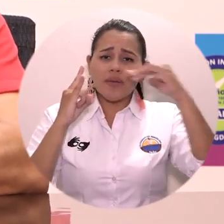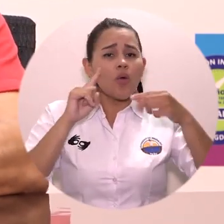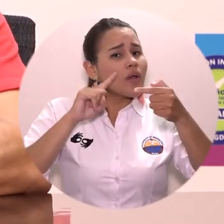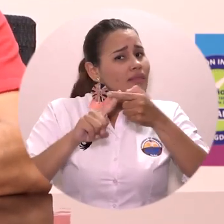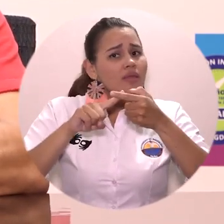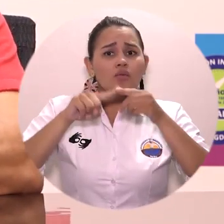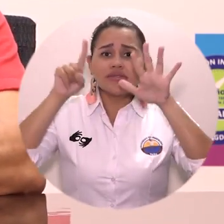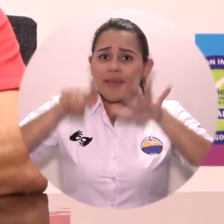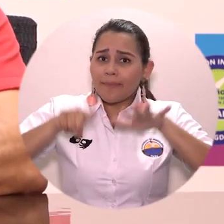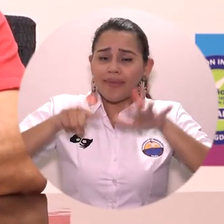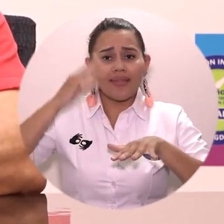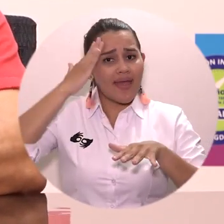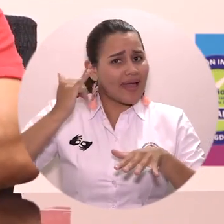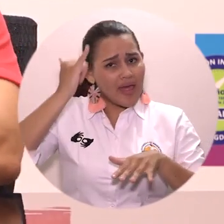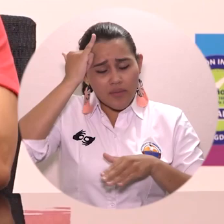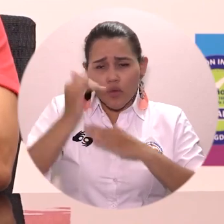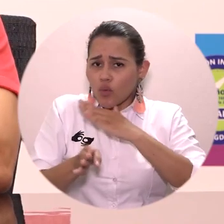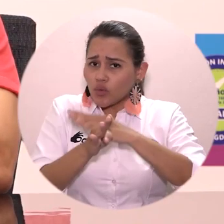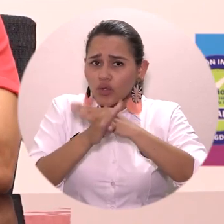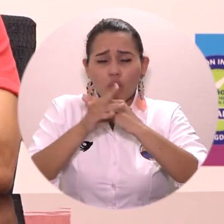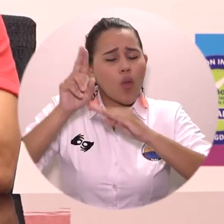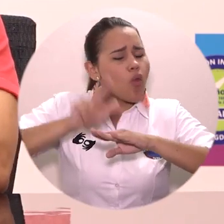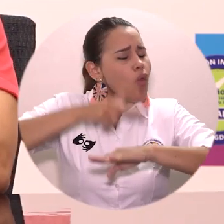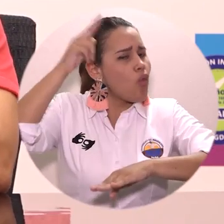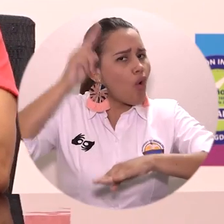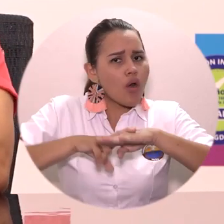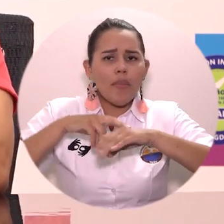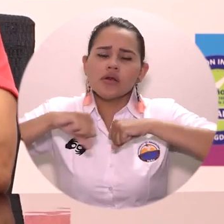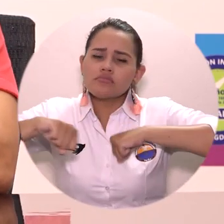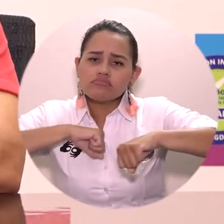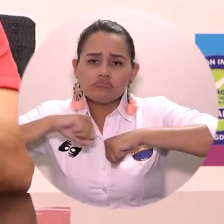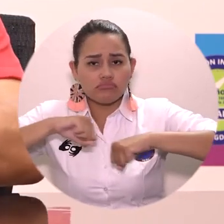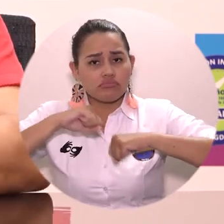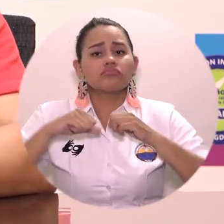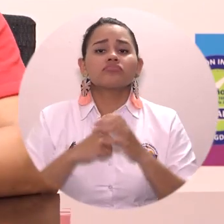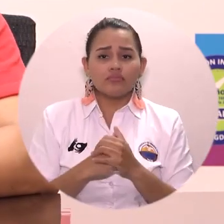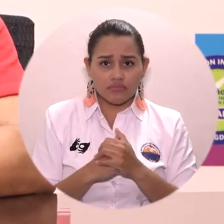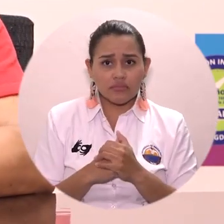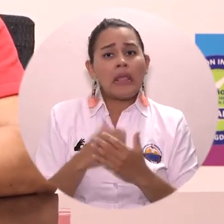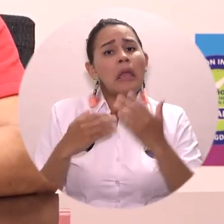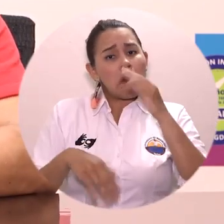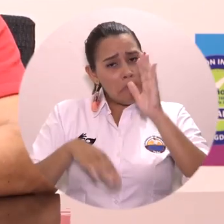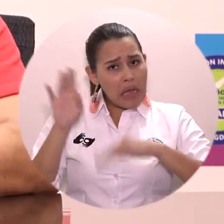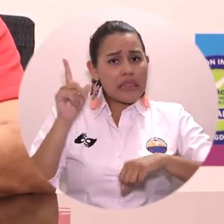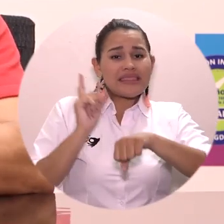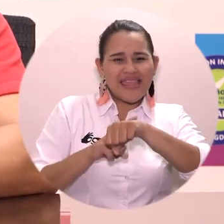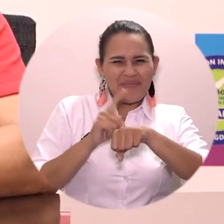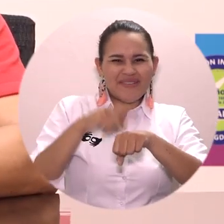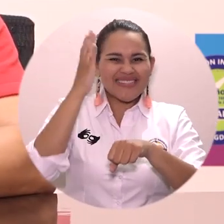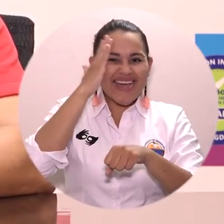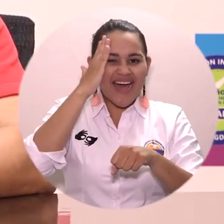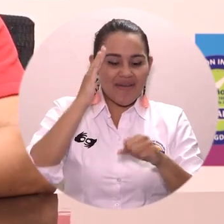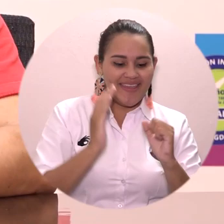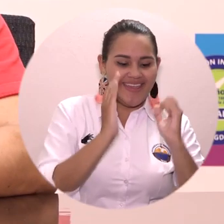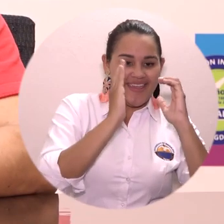académico normal, por lo tanto tenemos un periodo intersemestral bastante largo que nos da una holgura suficiente como para recuperar el tiempo y